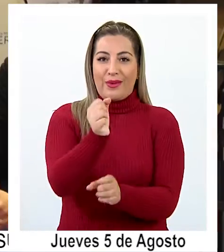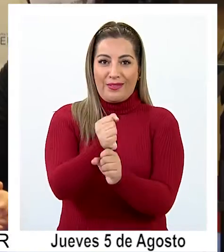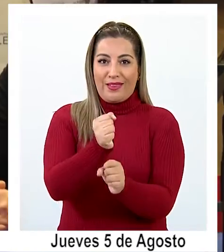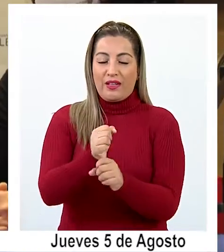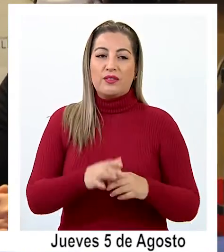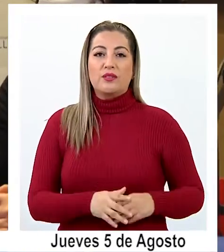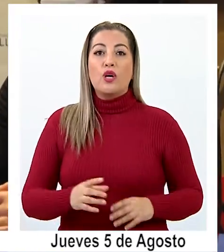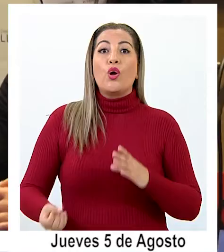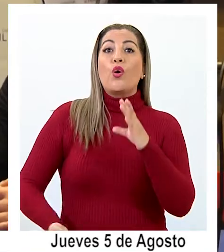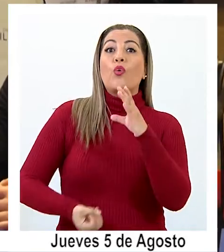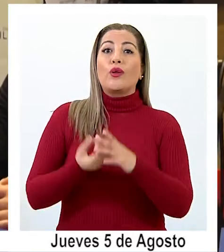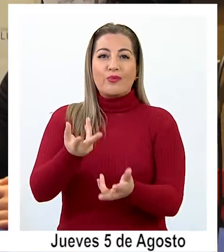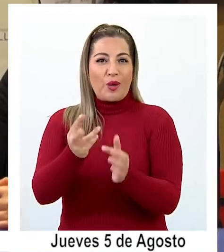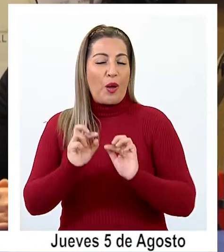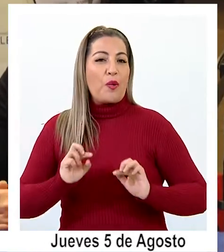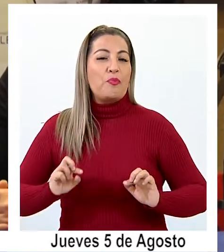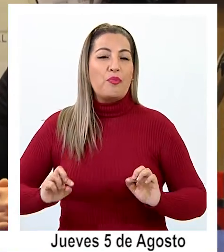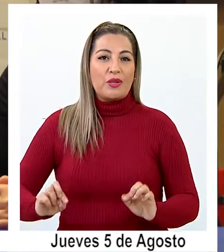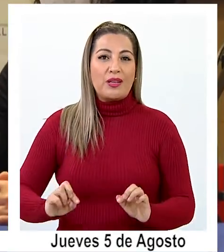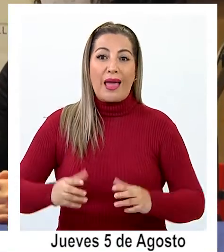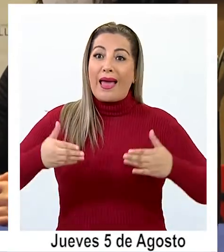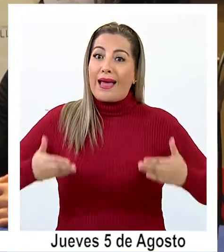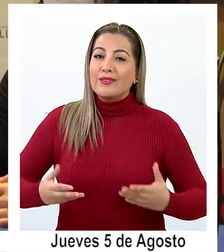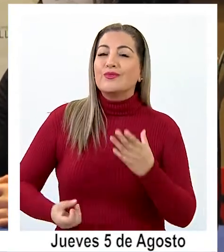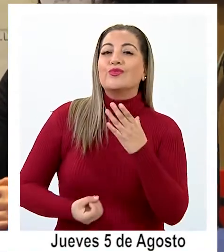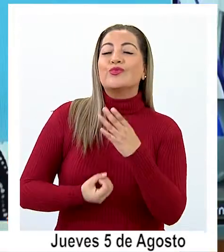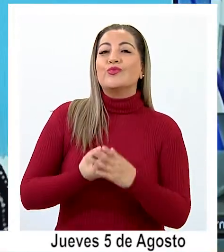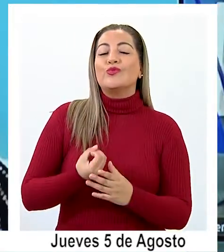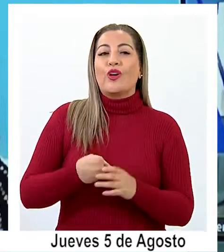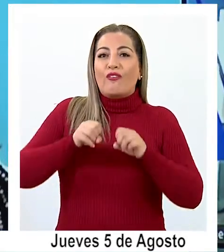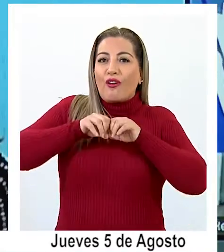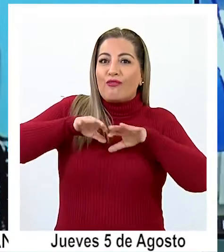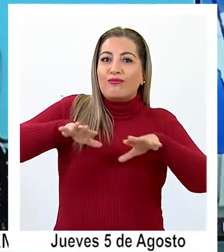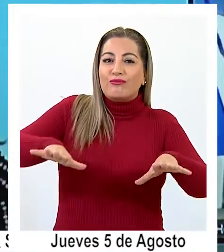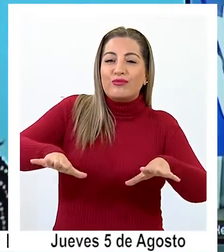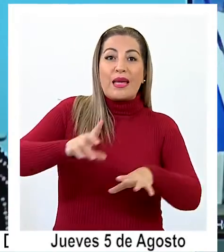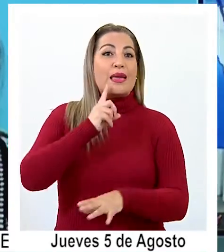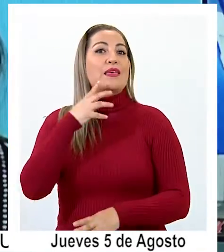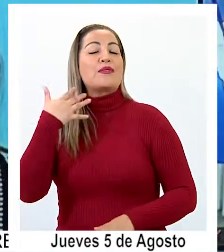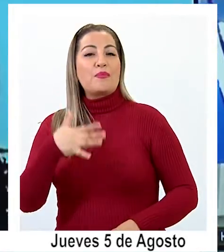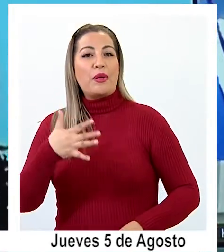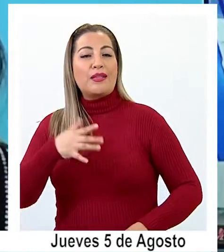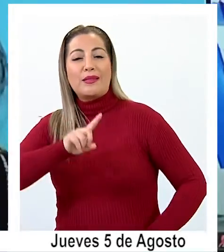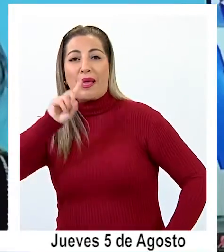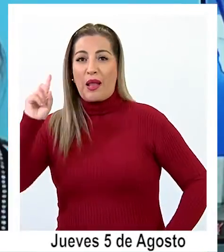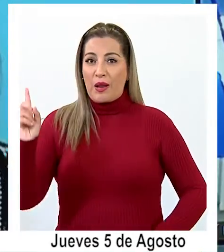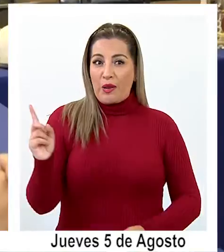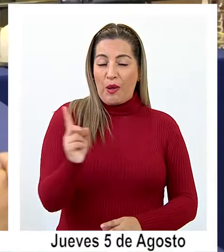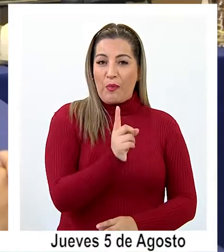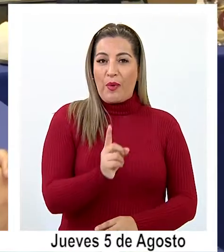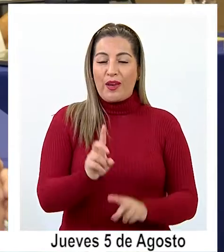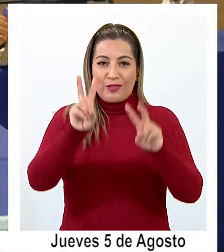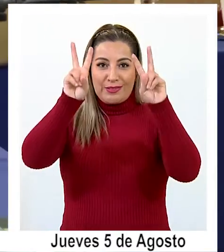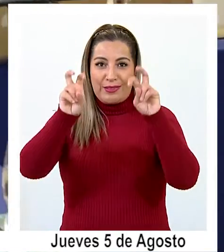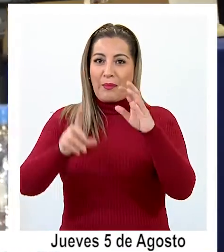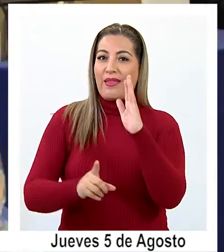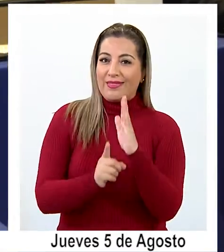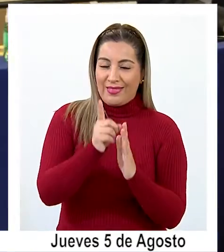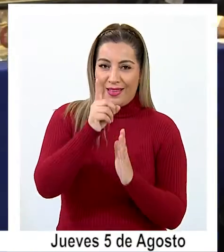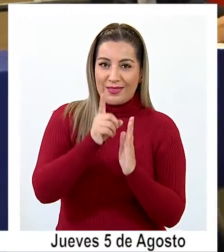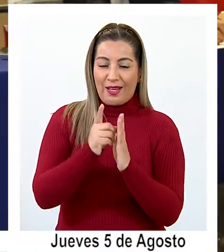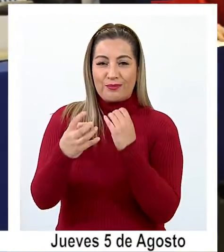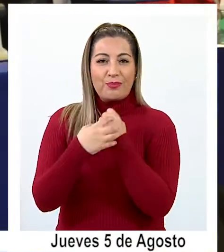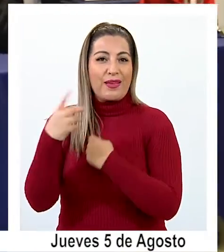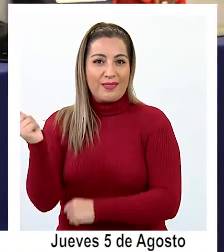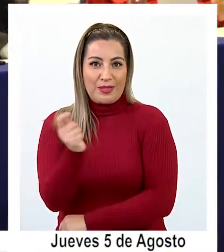operaciones. Una nueva oportunidad para actualizar y difundir aspectos claves de uno de los principales ámbitos de desarrollo